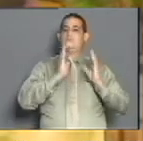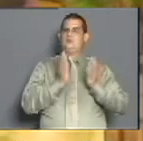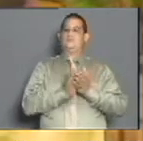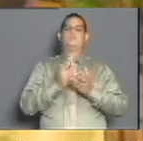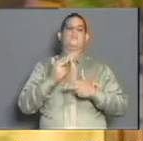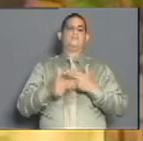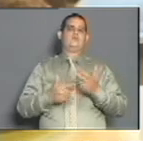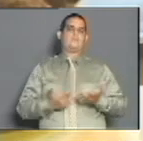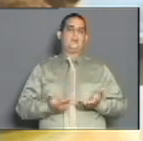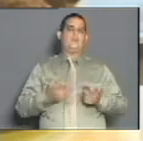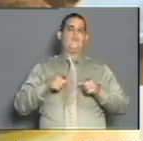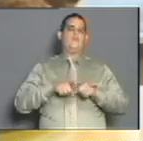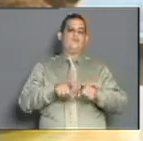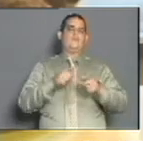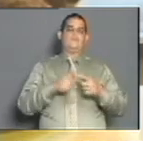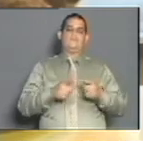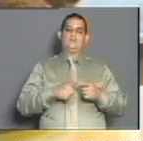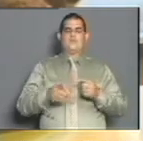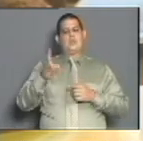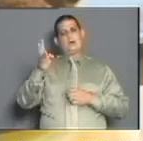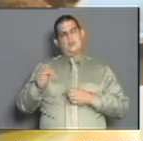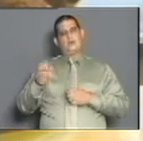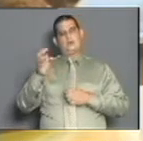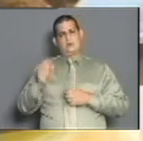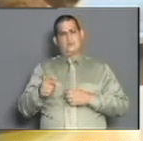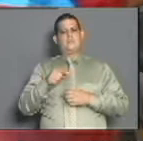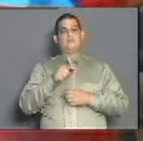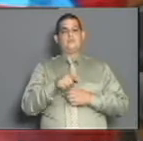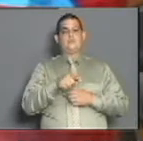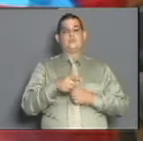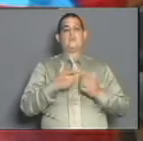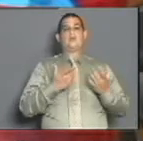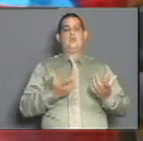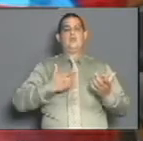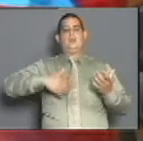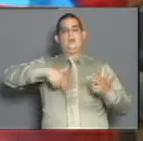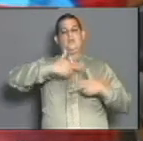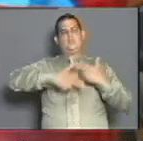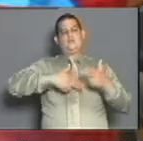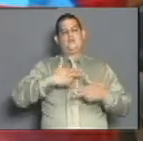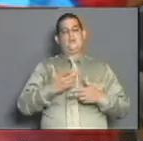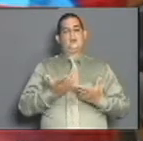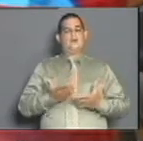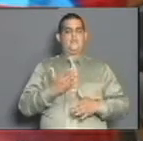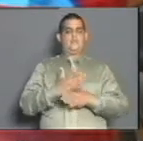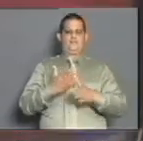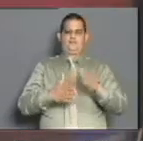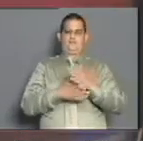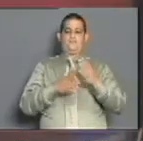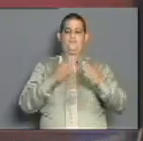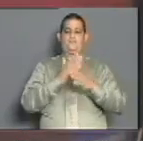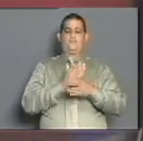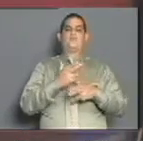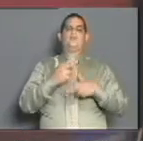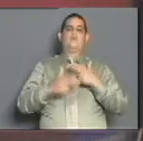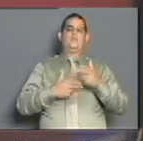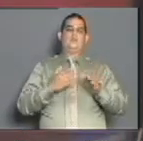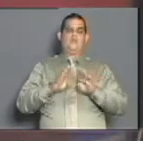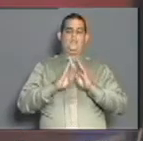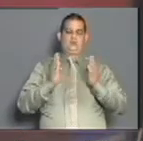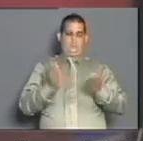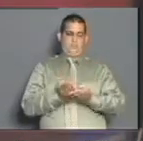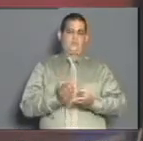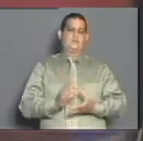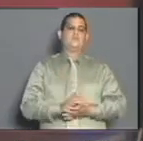del Estado, junto a los resultados de la alta fiscalización al Ministerio de la Construcción, determinan acciones en todos los